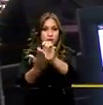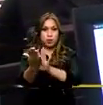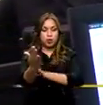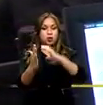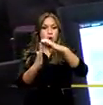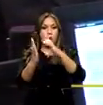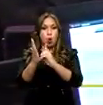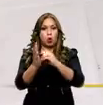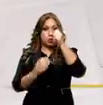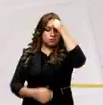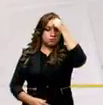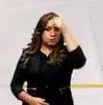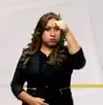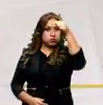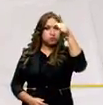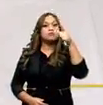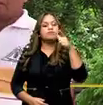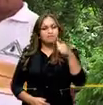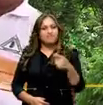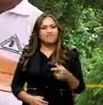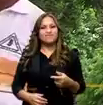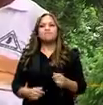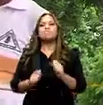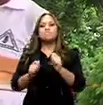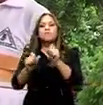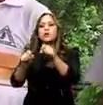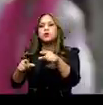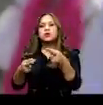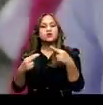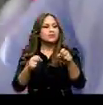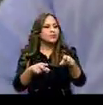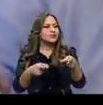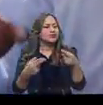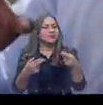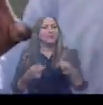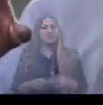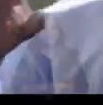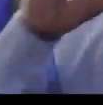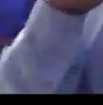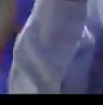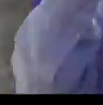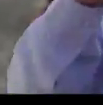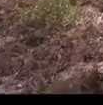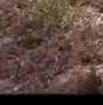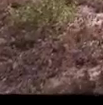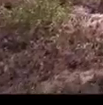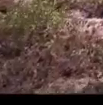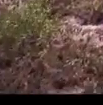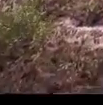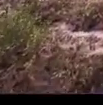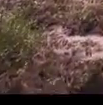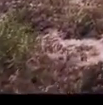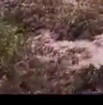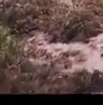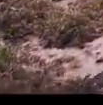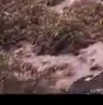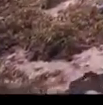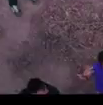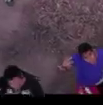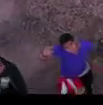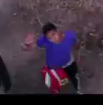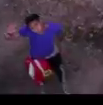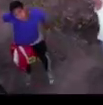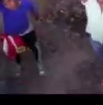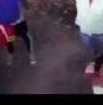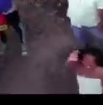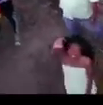proyecto de Código Ingenios pase a consulta prelegislativa. La Asamblea Nacional está contigo,